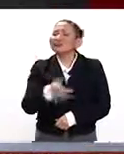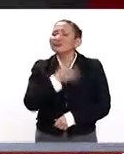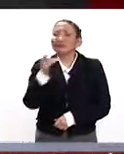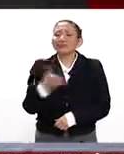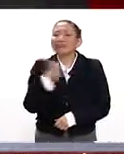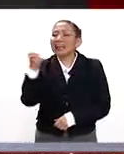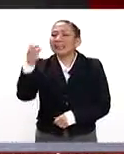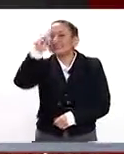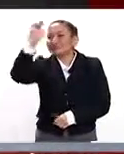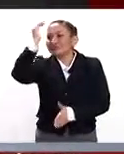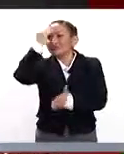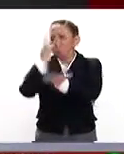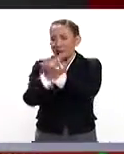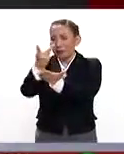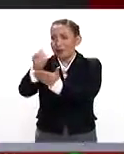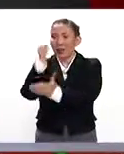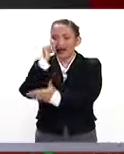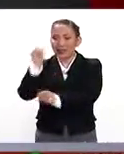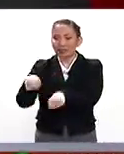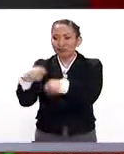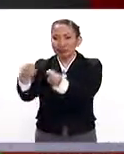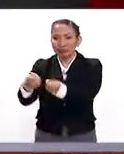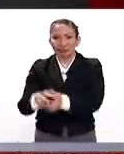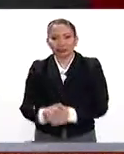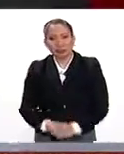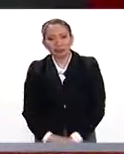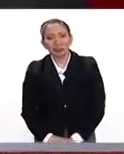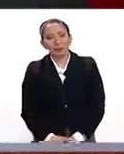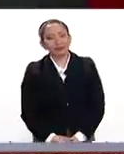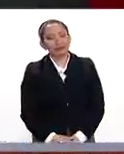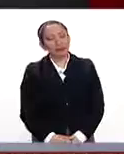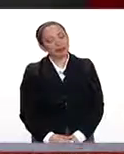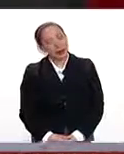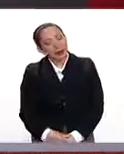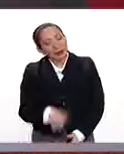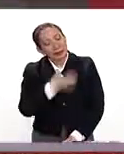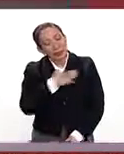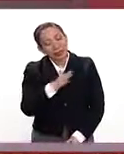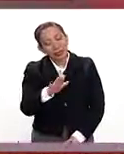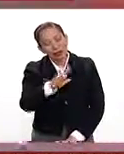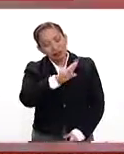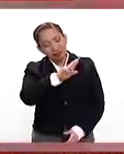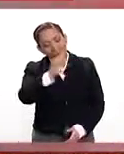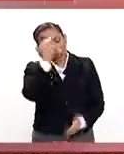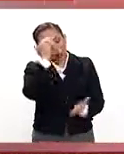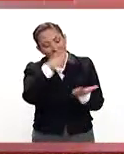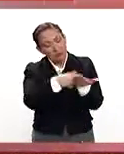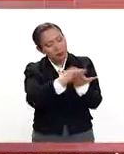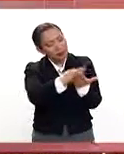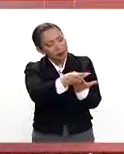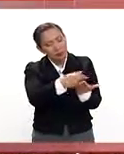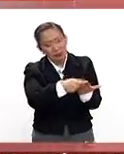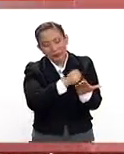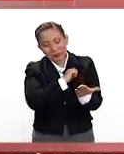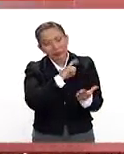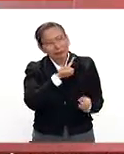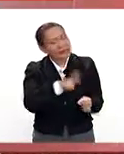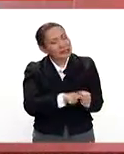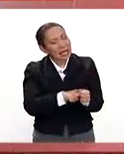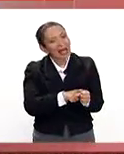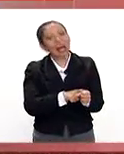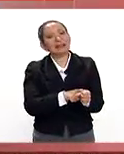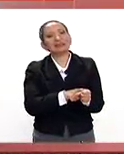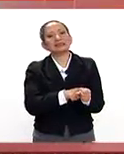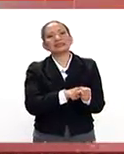este reconocimiento que ayer usted recibió? Bueno, es un reconocimiento para mí muy especial que me